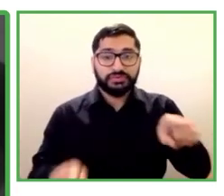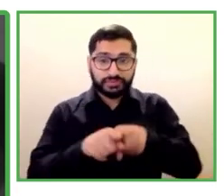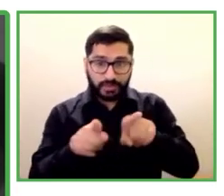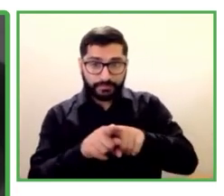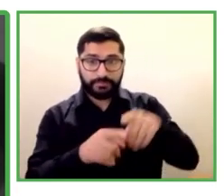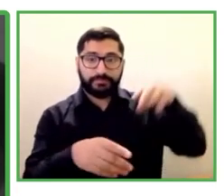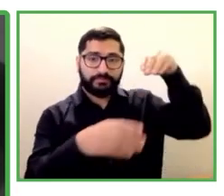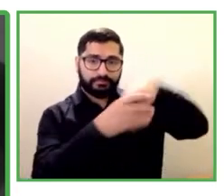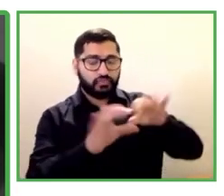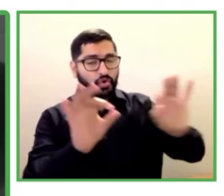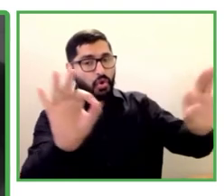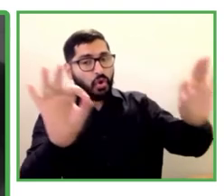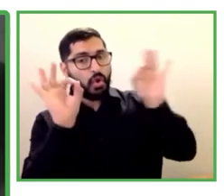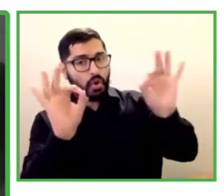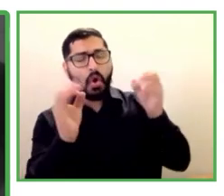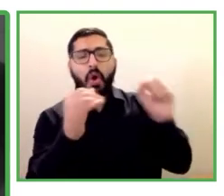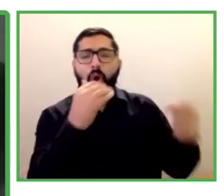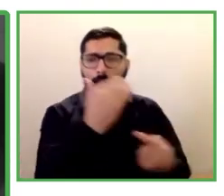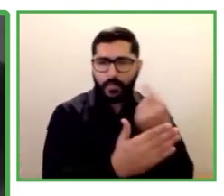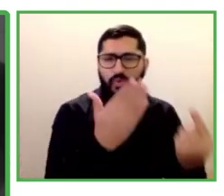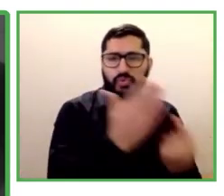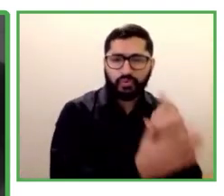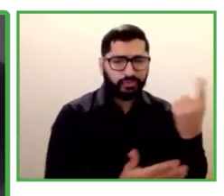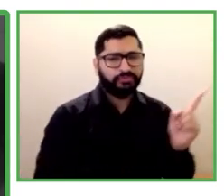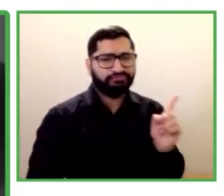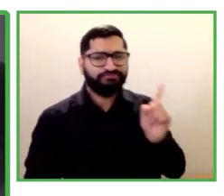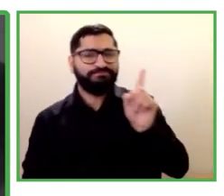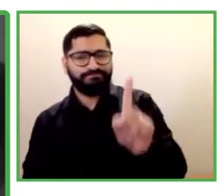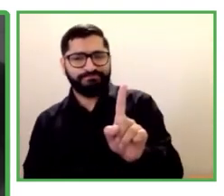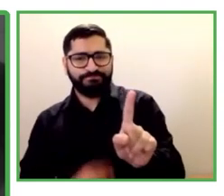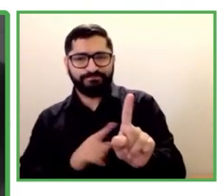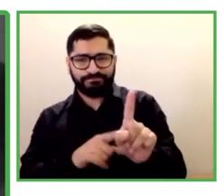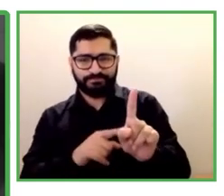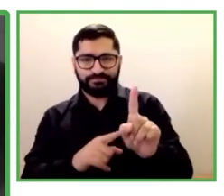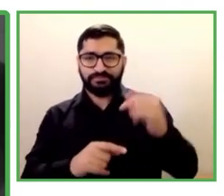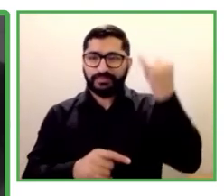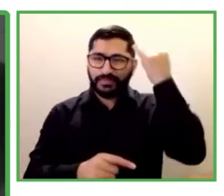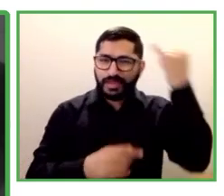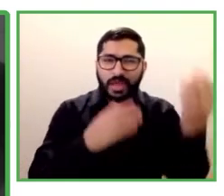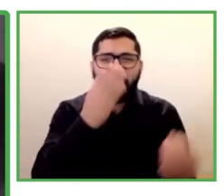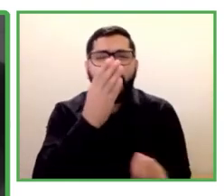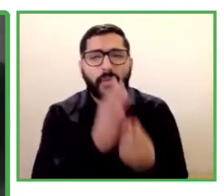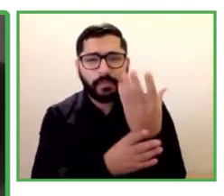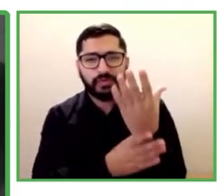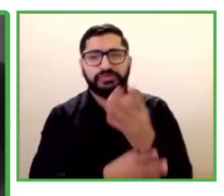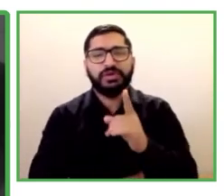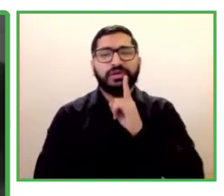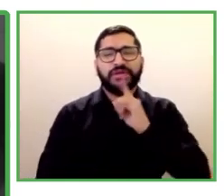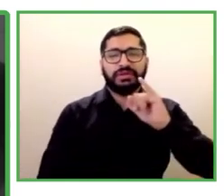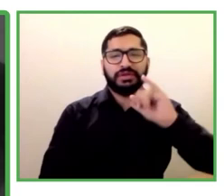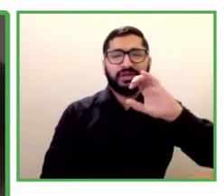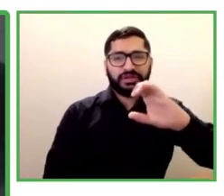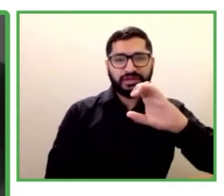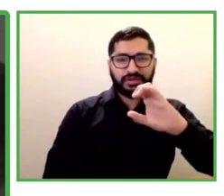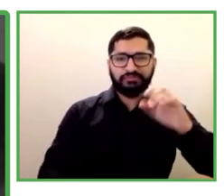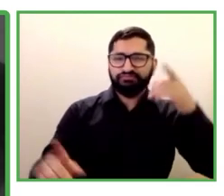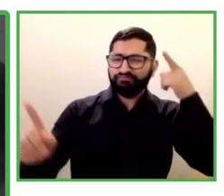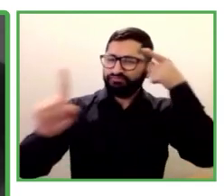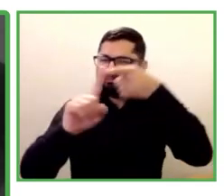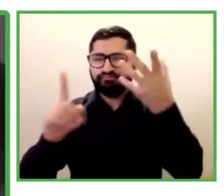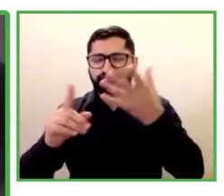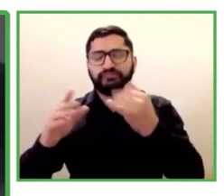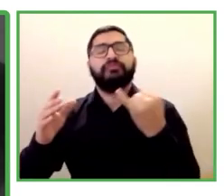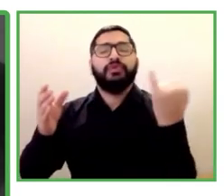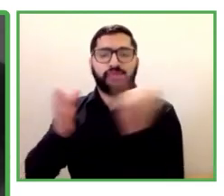de ser parte de la innovación en TIC para la inclusión. Mi nombre es Guy Braga y soy el director ejecutivo y